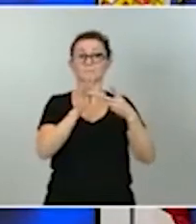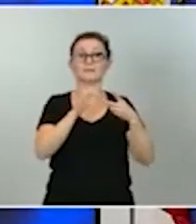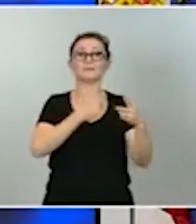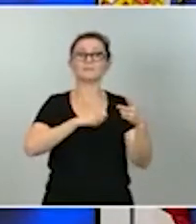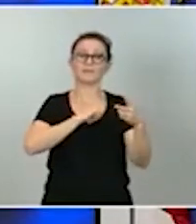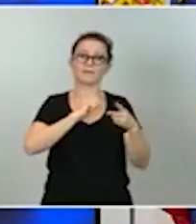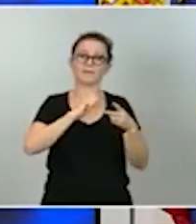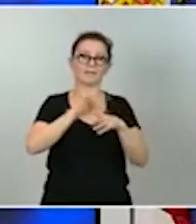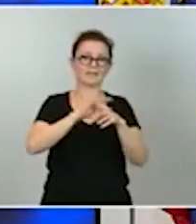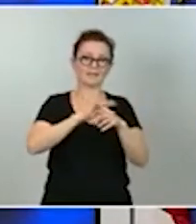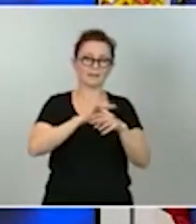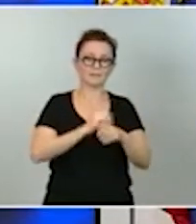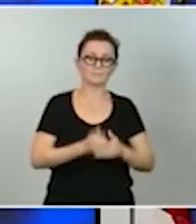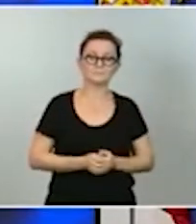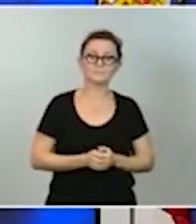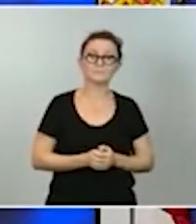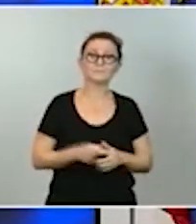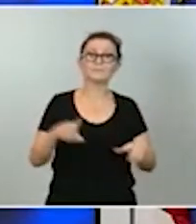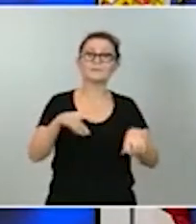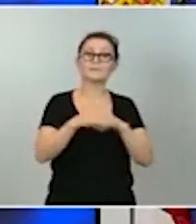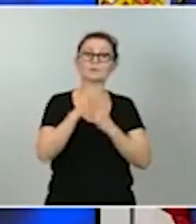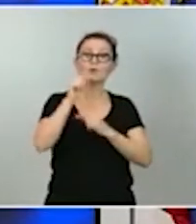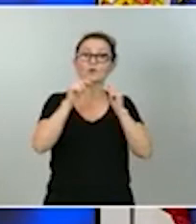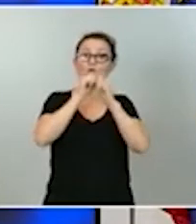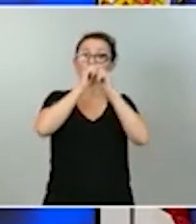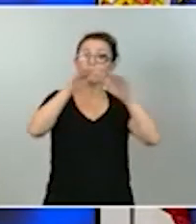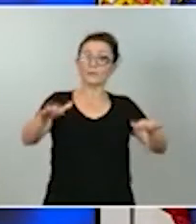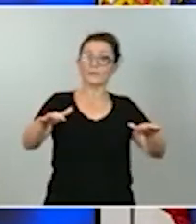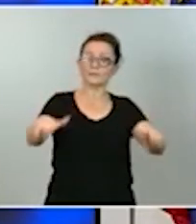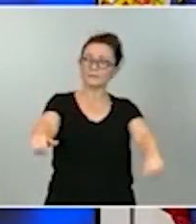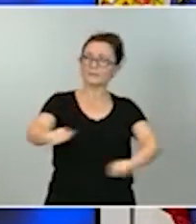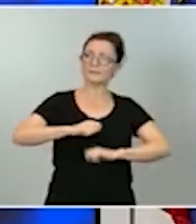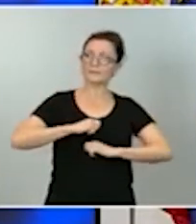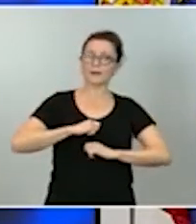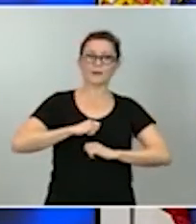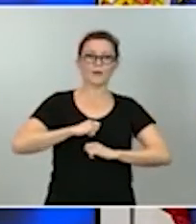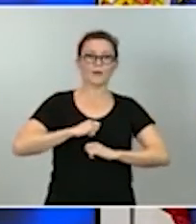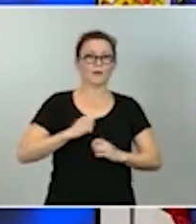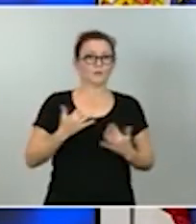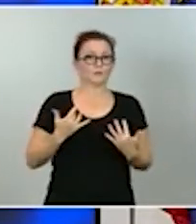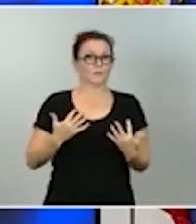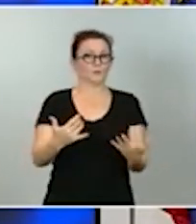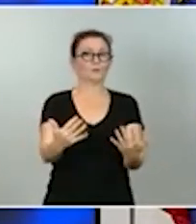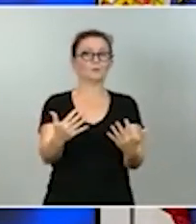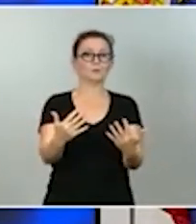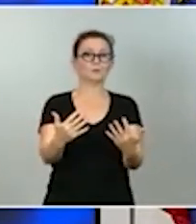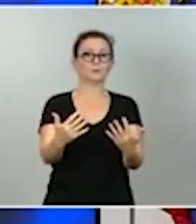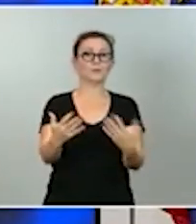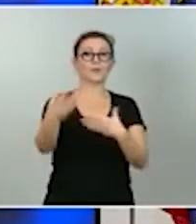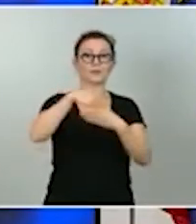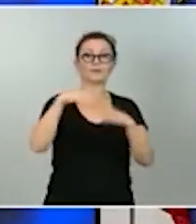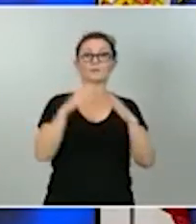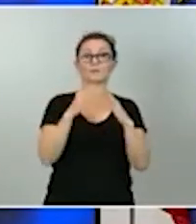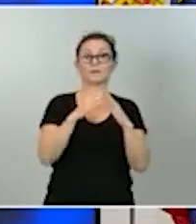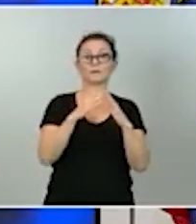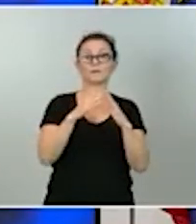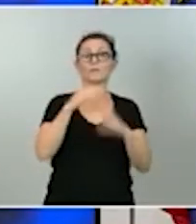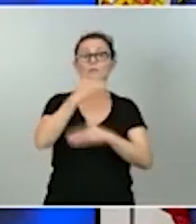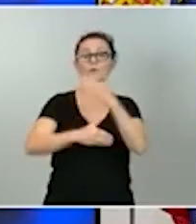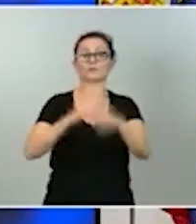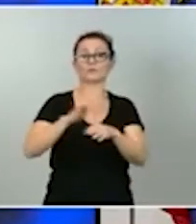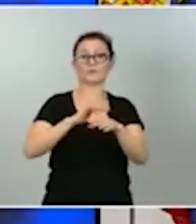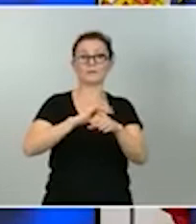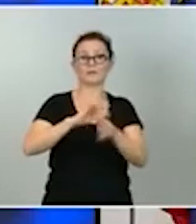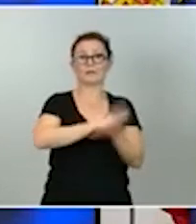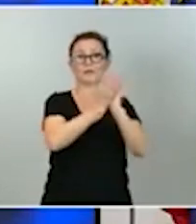derivada del COVID ha acelerado como sabemos todos en nuestros hogares el proceso de digitalización del mundo y en consecuencia de